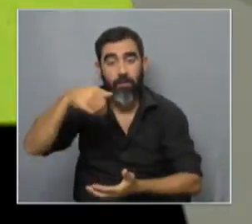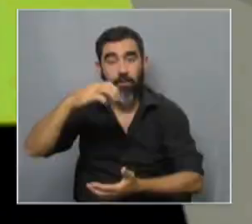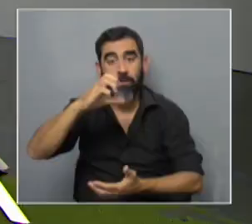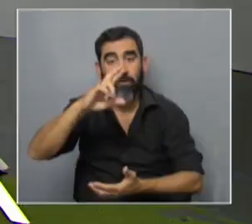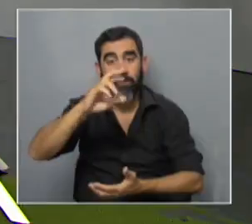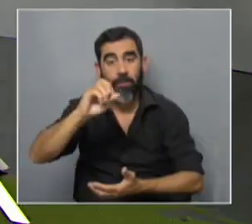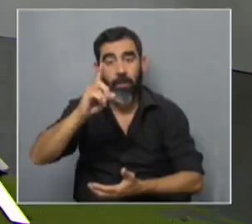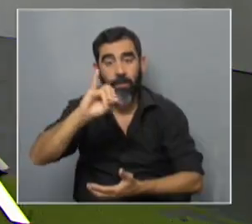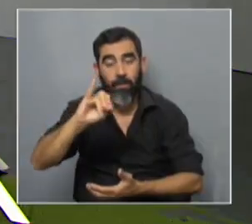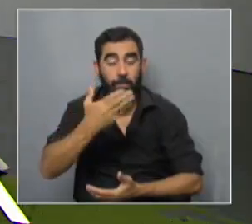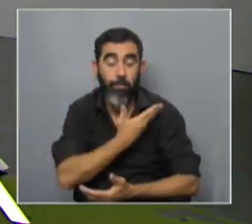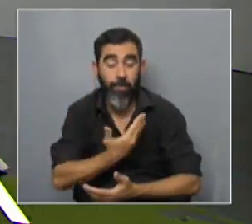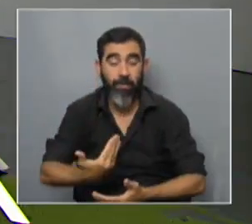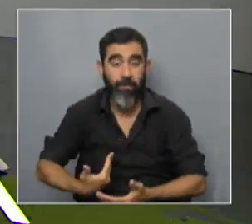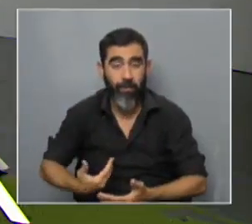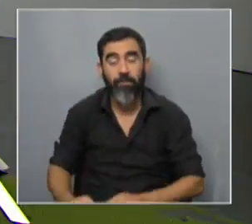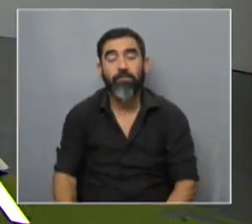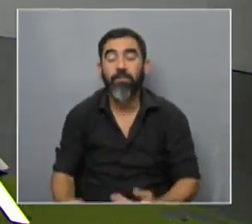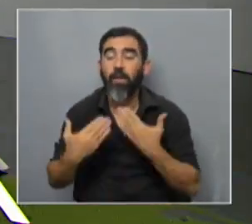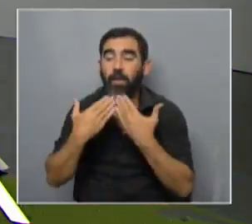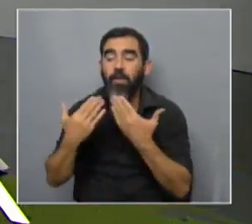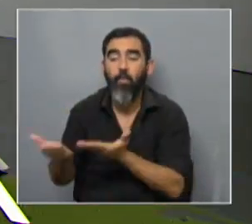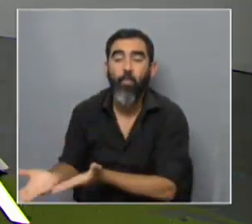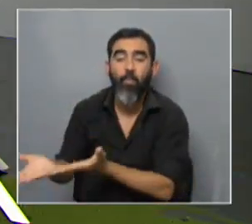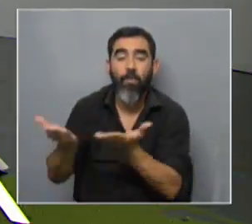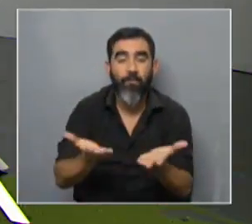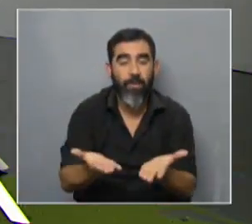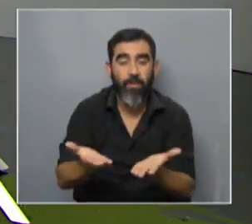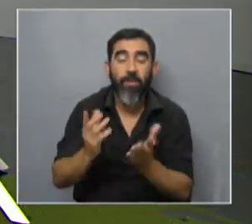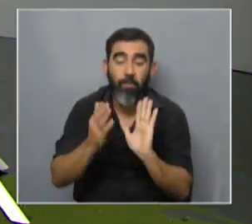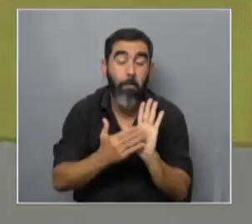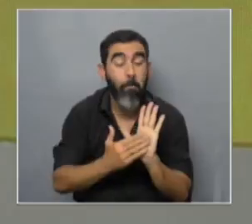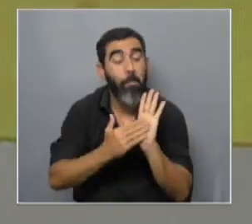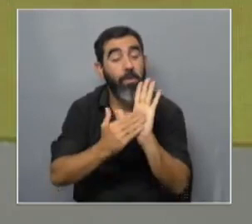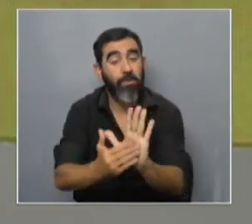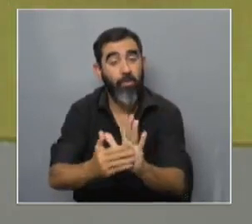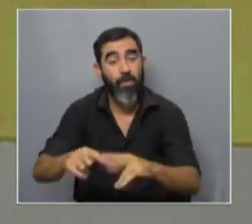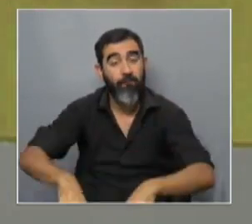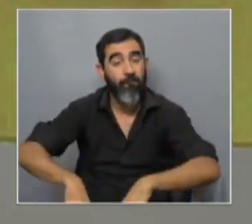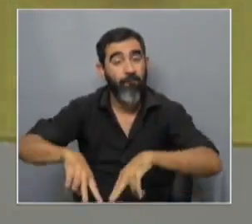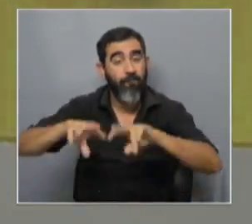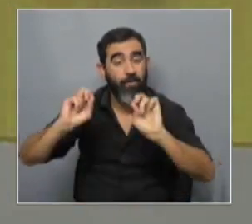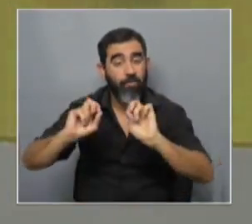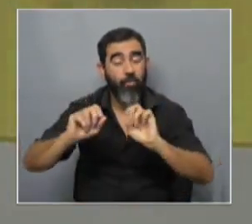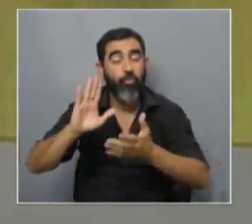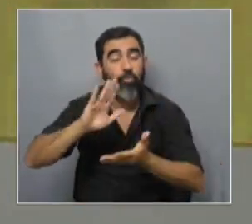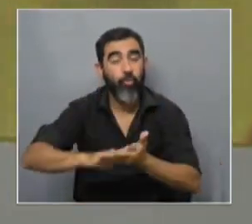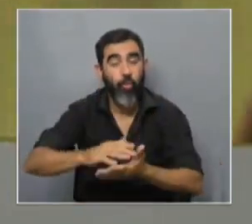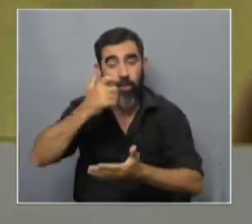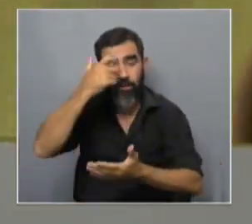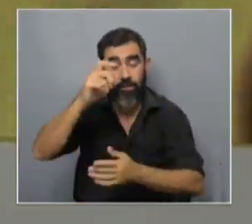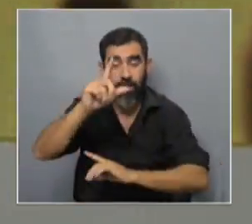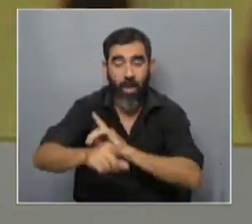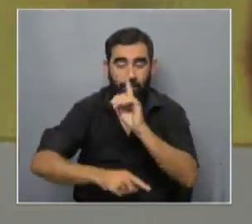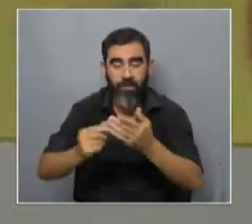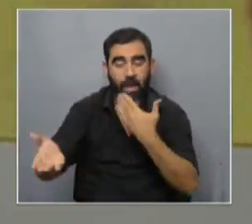bienvenido Gonzalo gracias por acompañarnos gracias por la invitación y por hacer esta presentación de investigador en Sobre Ciencia que muchas veces lo